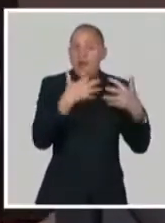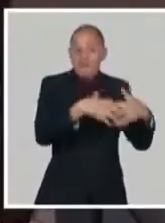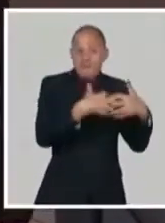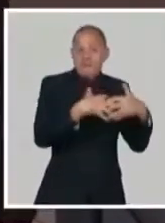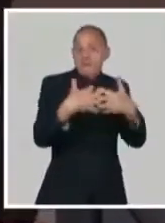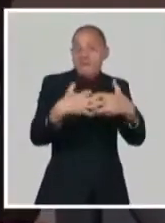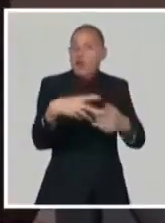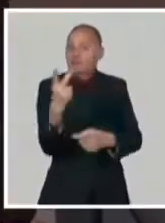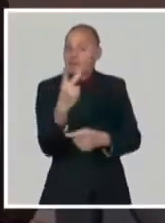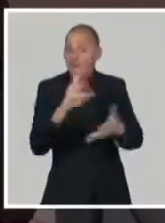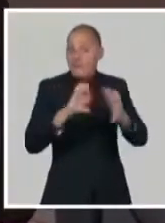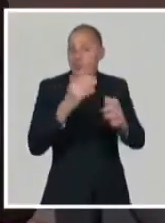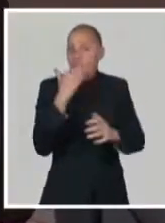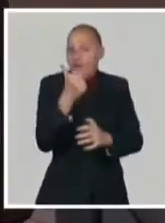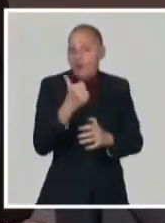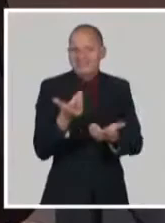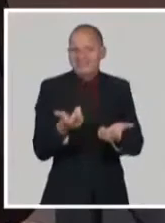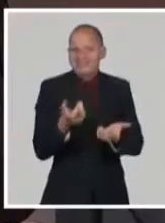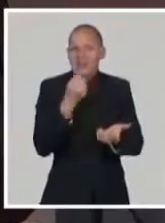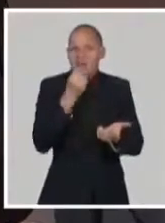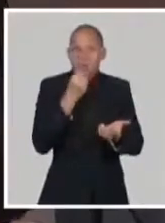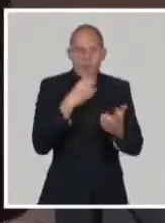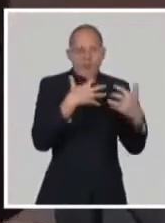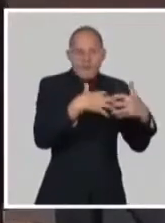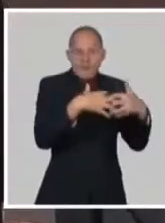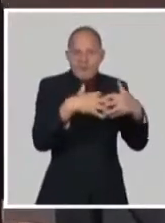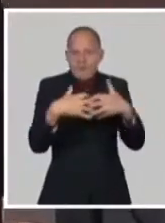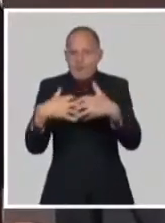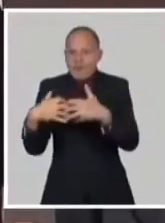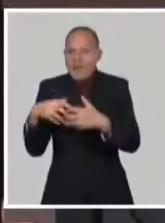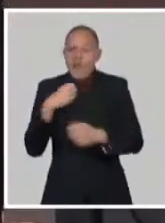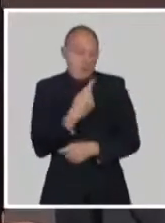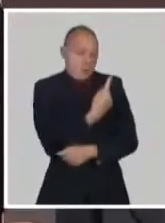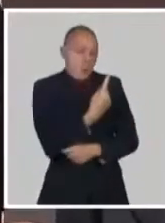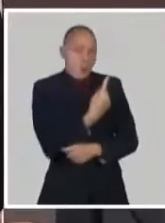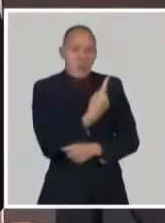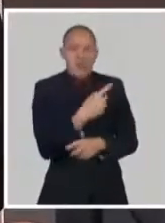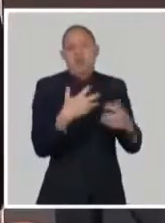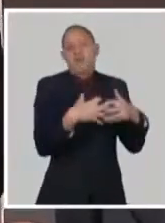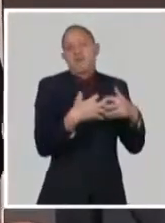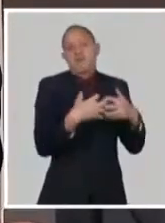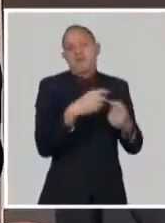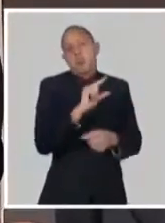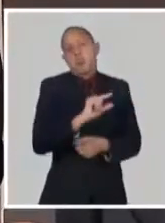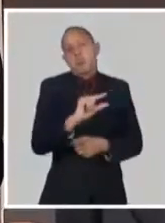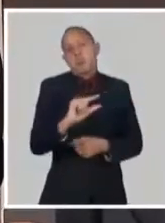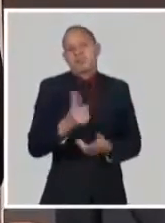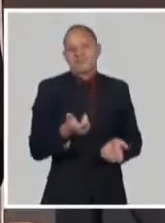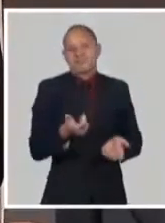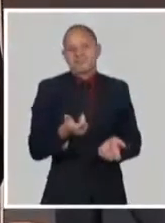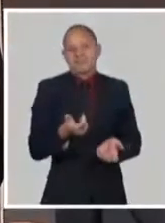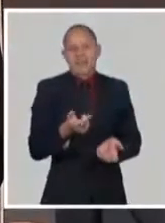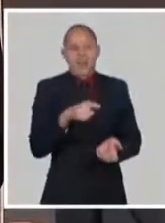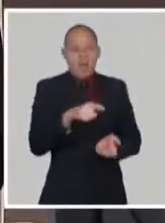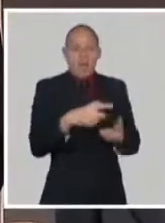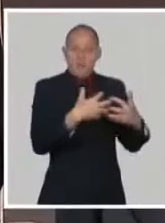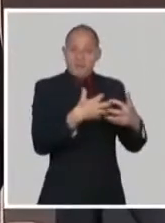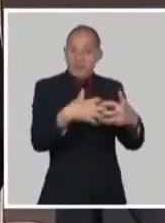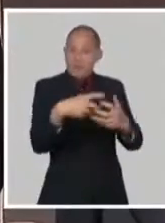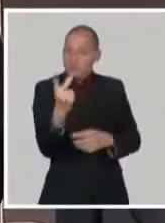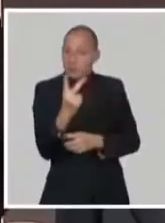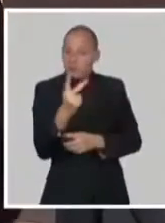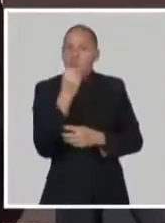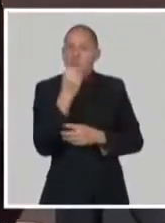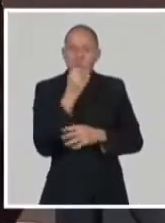nosotros tenemos ya incluso programado cómo vamos a ir incrementando las cantidades de vacunas mes por mes. Tenemos planificado cuántas vacunas vamos a tener en marzo, en abril y así,